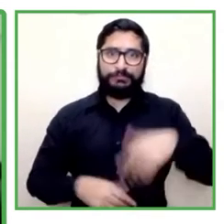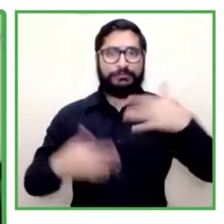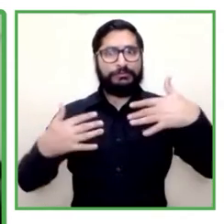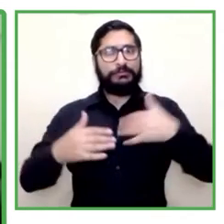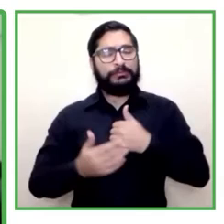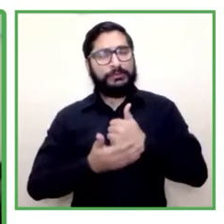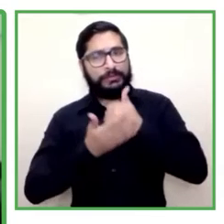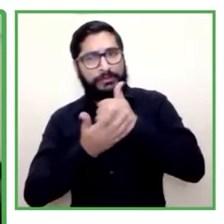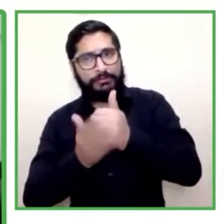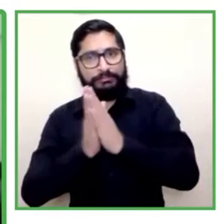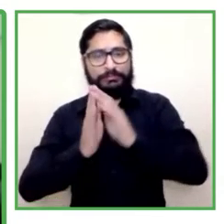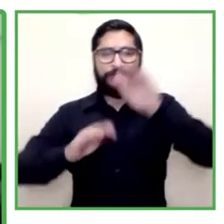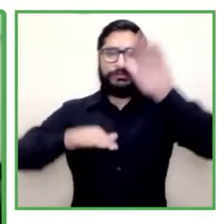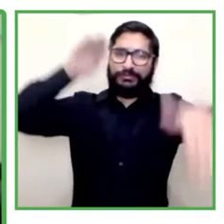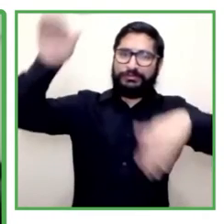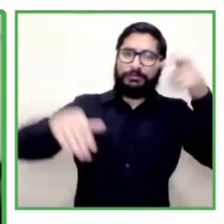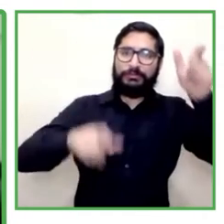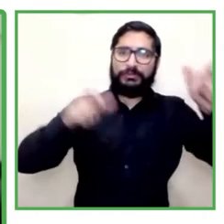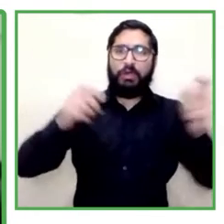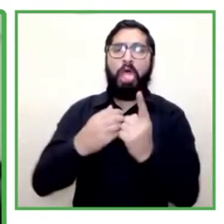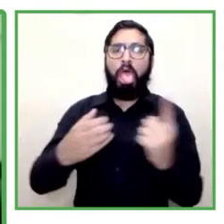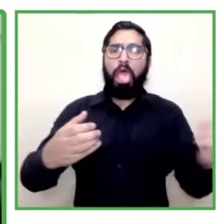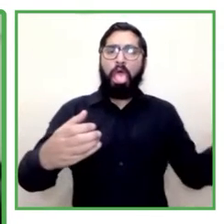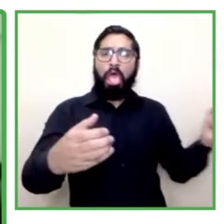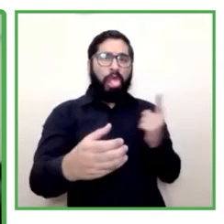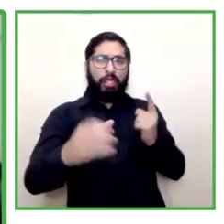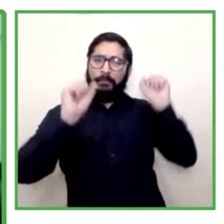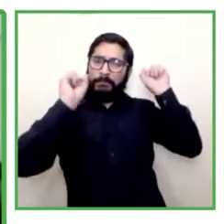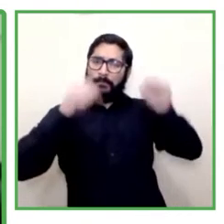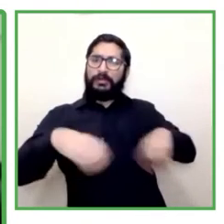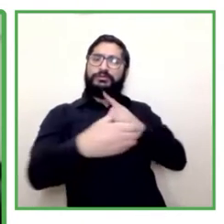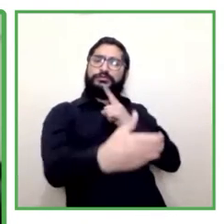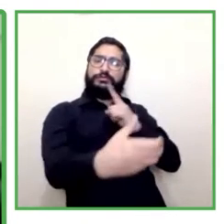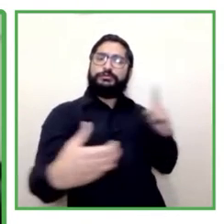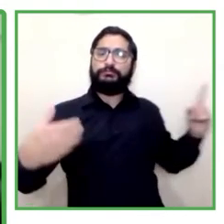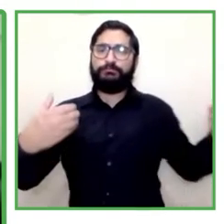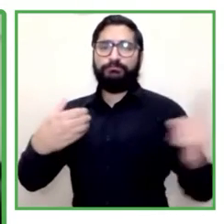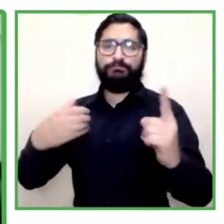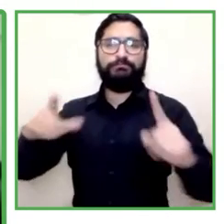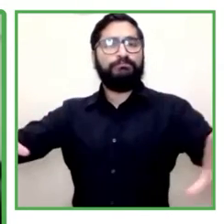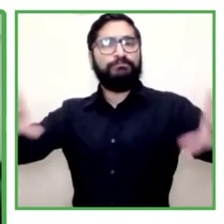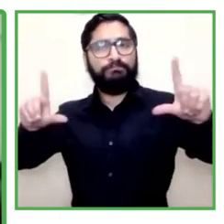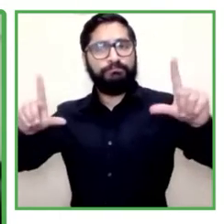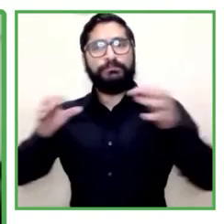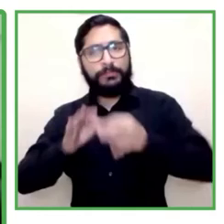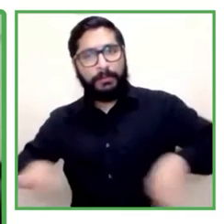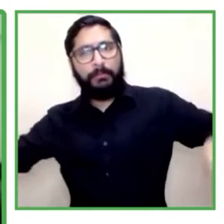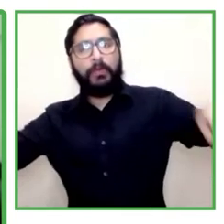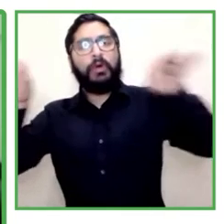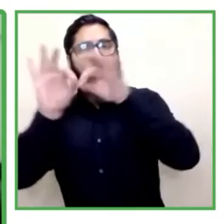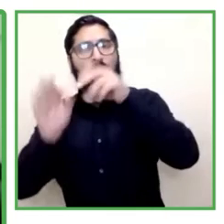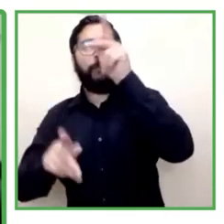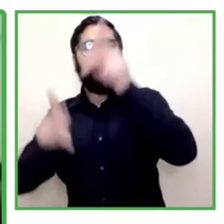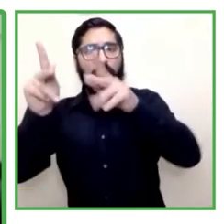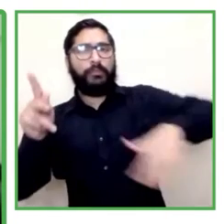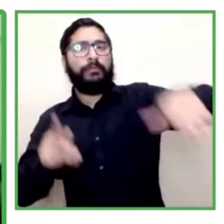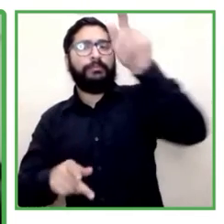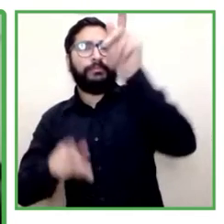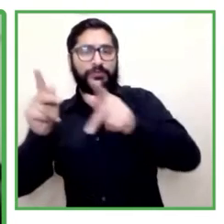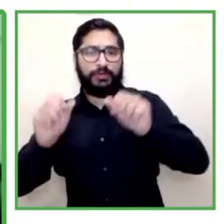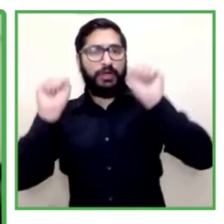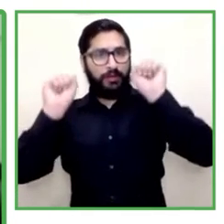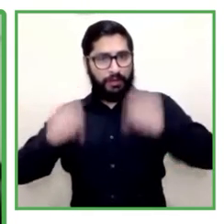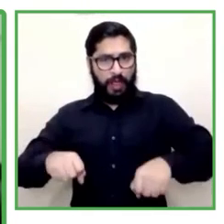personas con discapacidad, tiene que ser una condición sine qua non para la reactivación económica. No podemos pensarnos